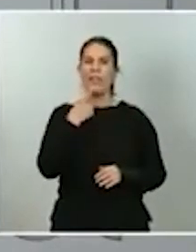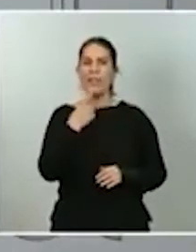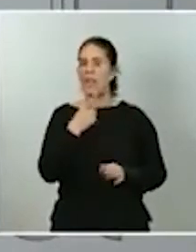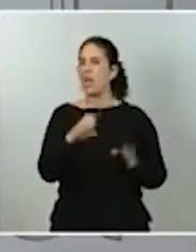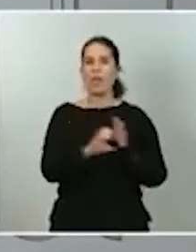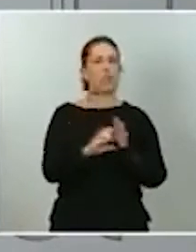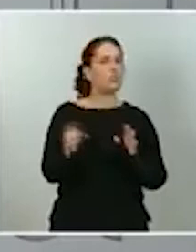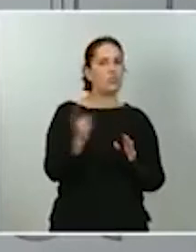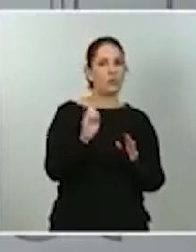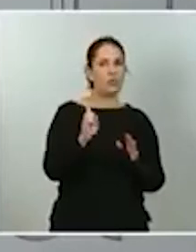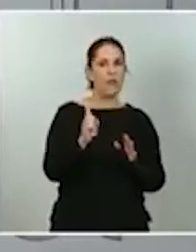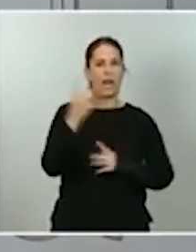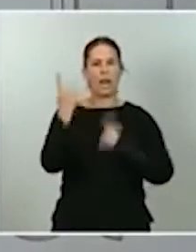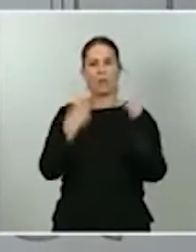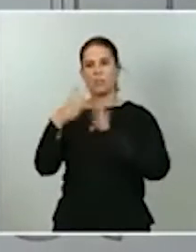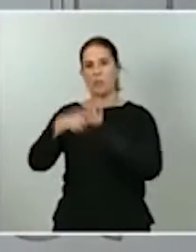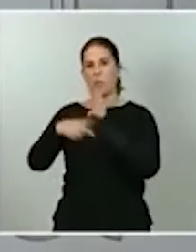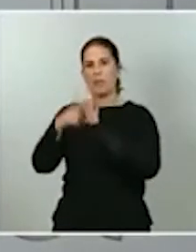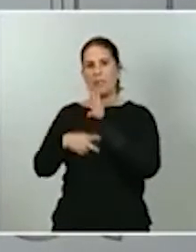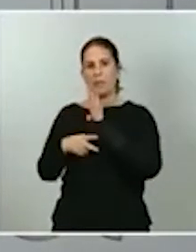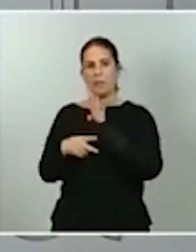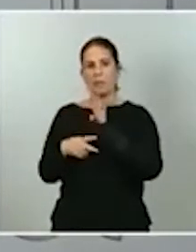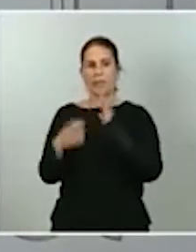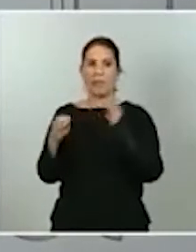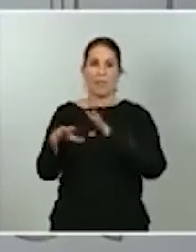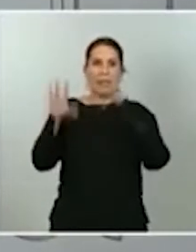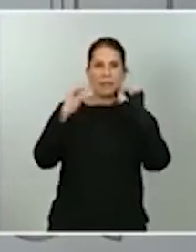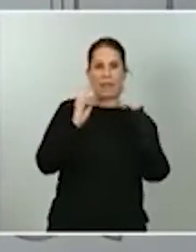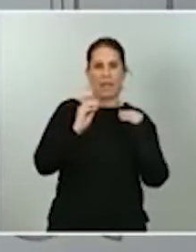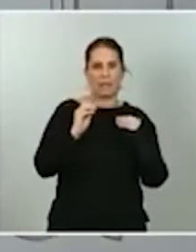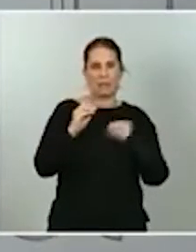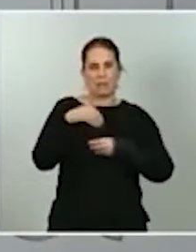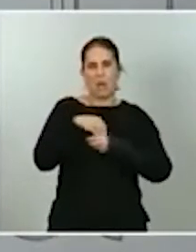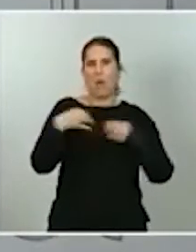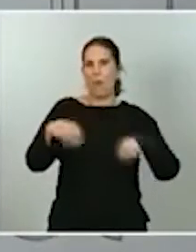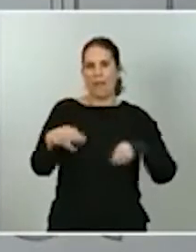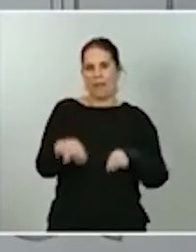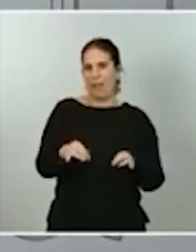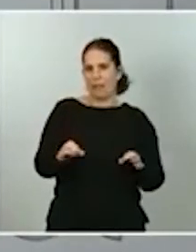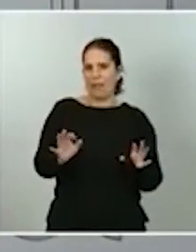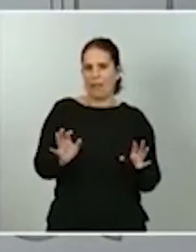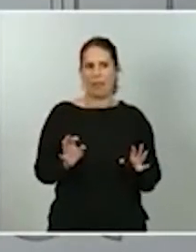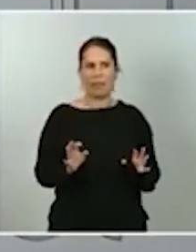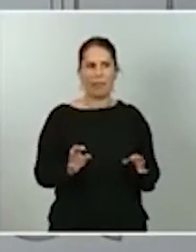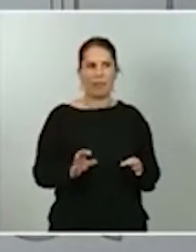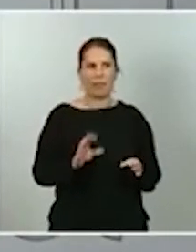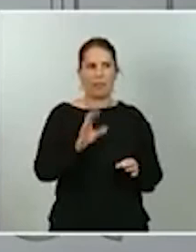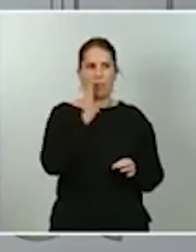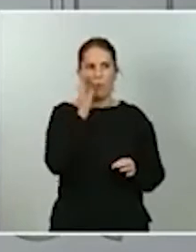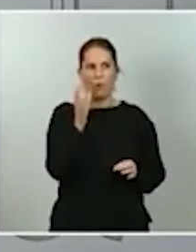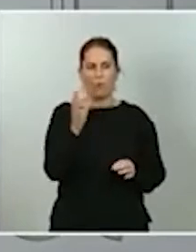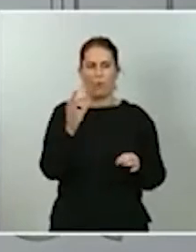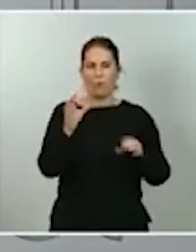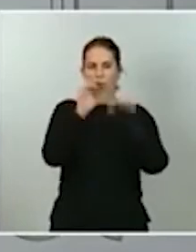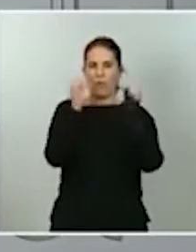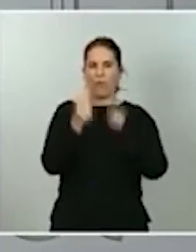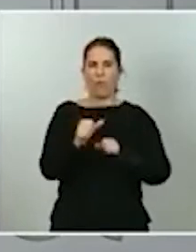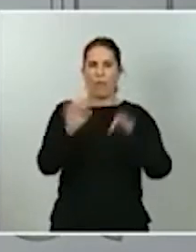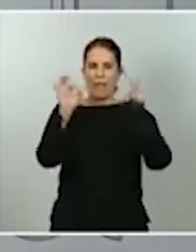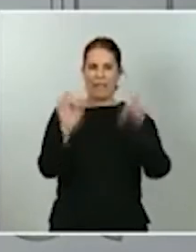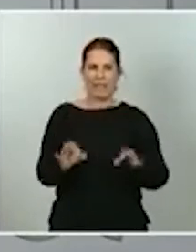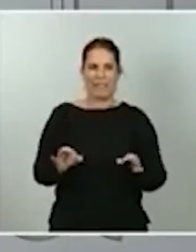de las normativas, hay que interpretarlas dentro de la normalidad en la que se relacionan las actuaciones de los órganos judiciales